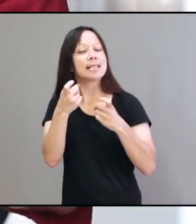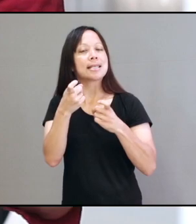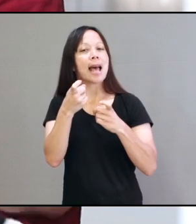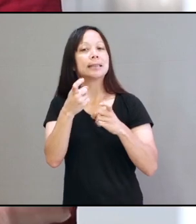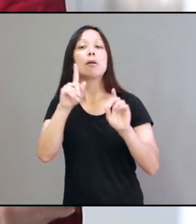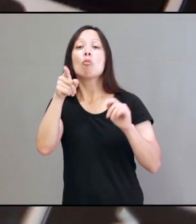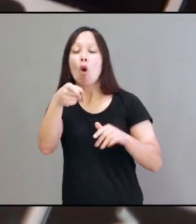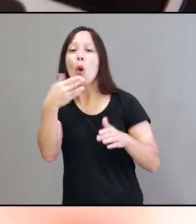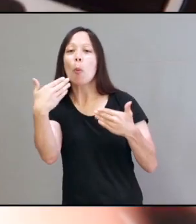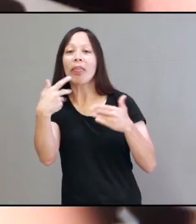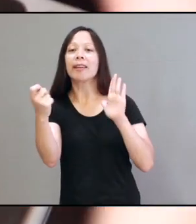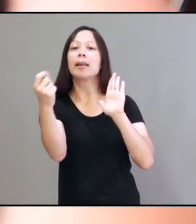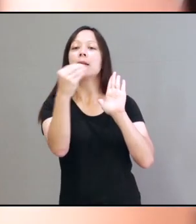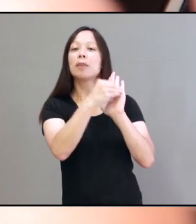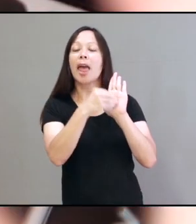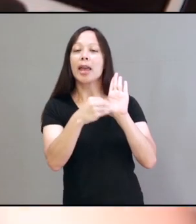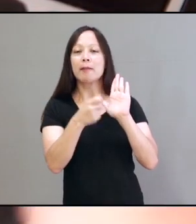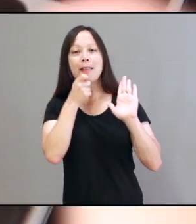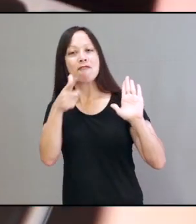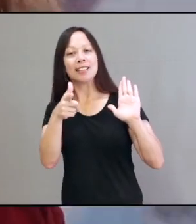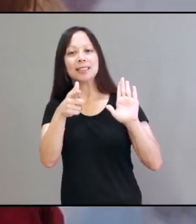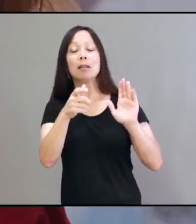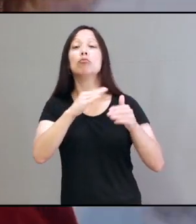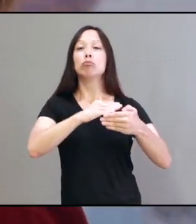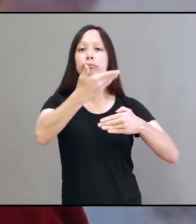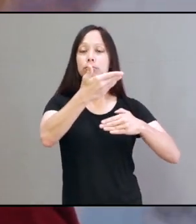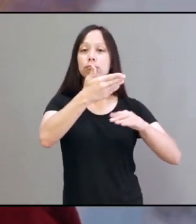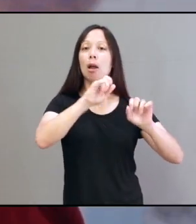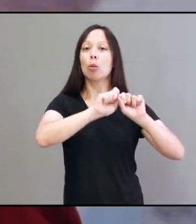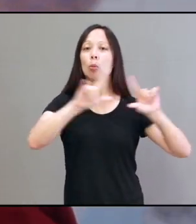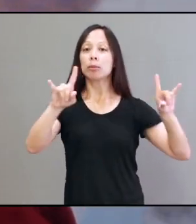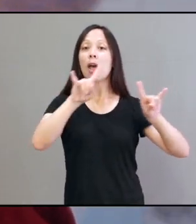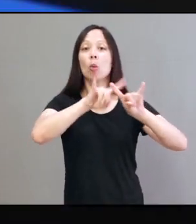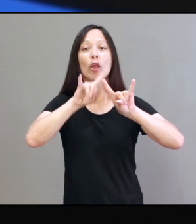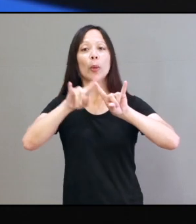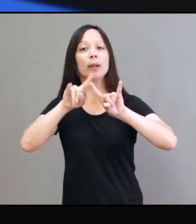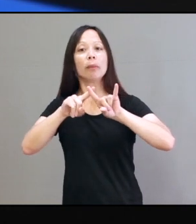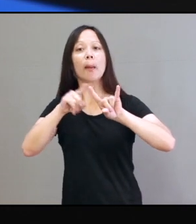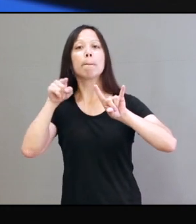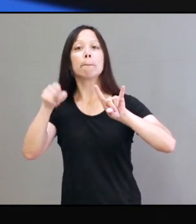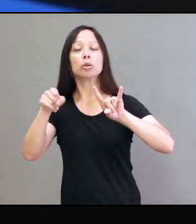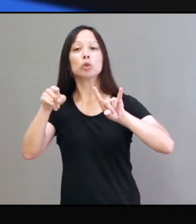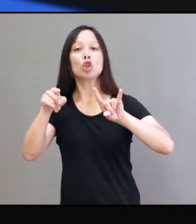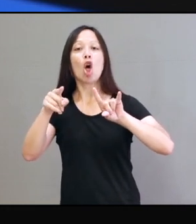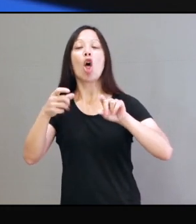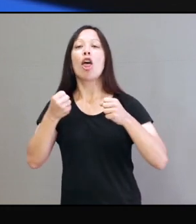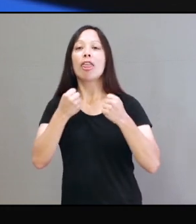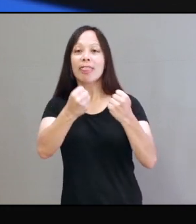vos necesitas. Podés inscribirte, es muy fácil. Vas al sitio de la Defensoría, www